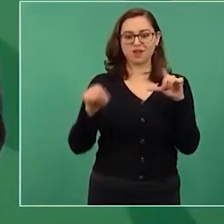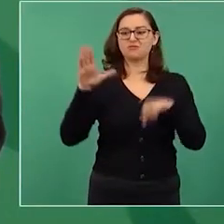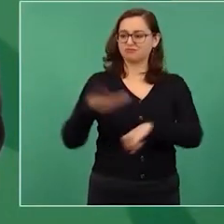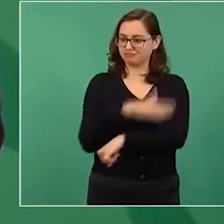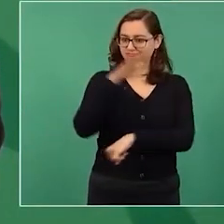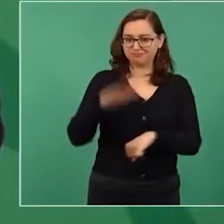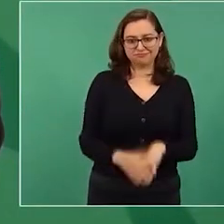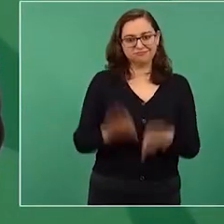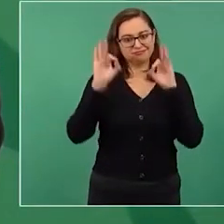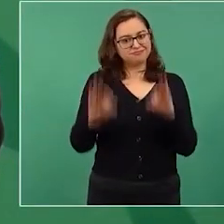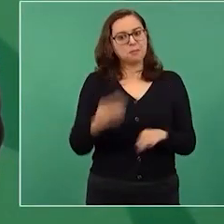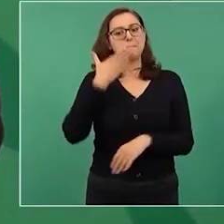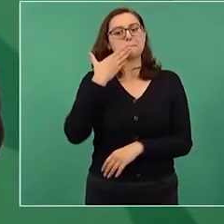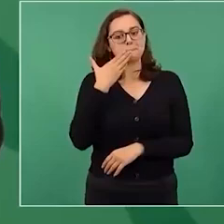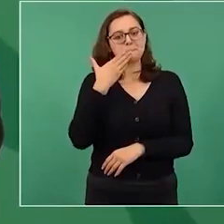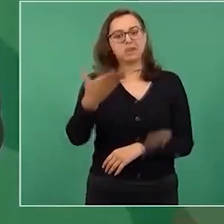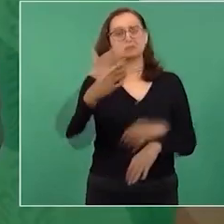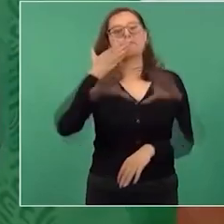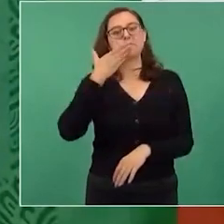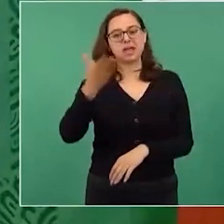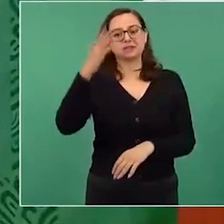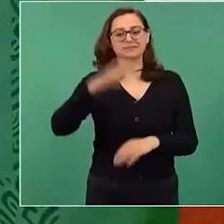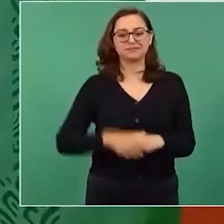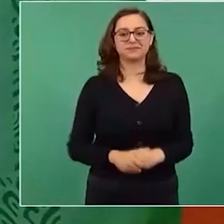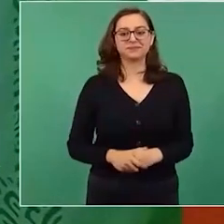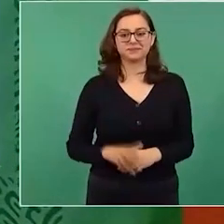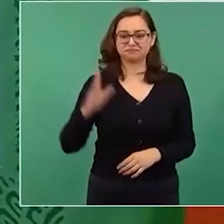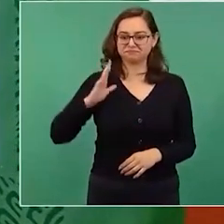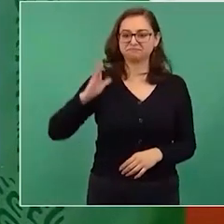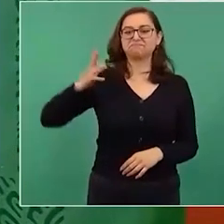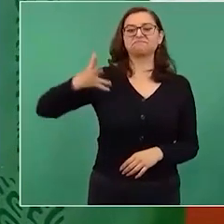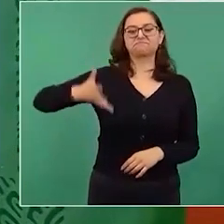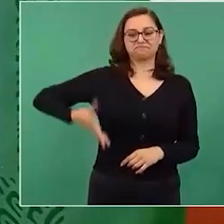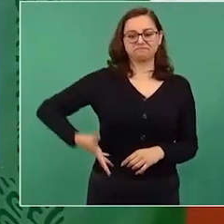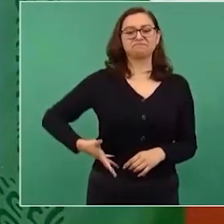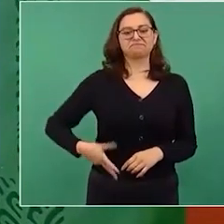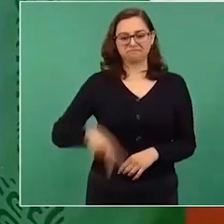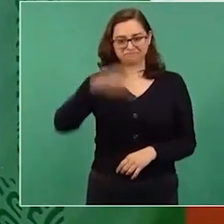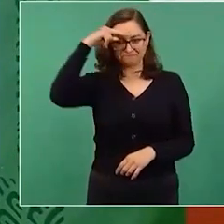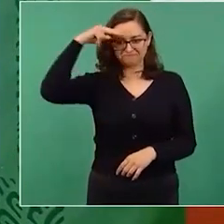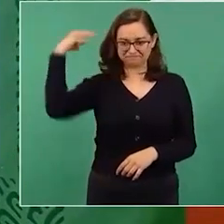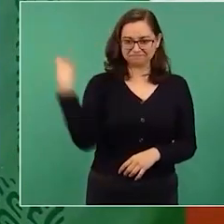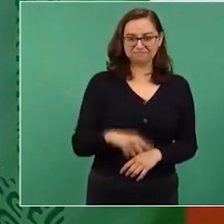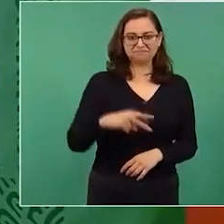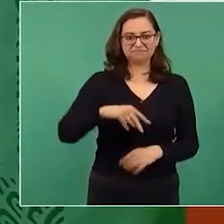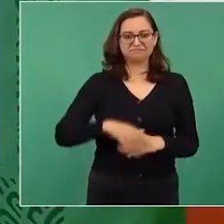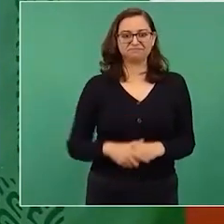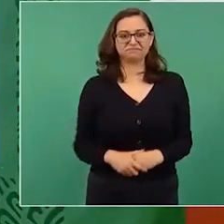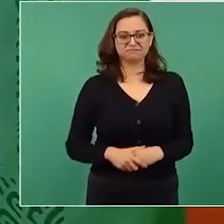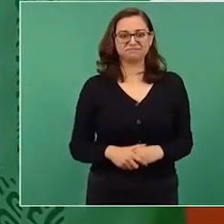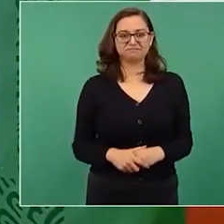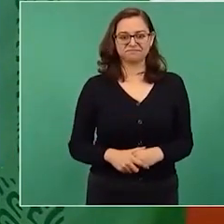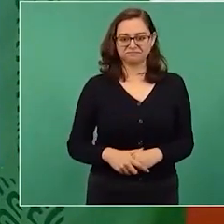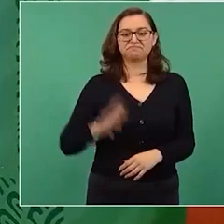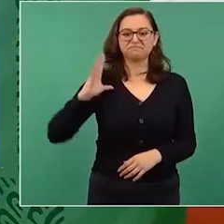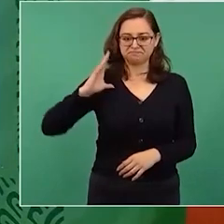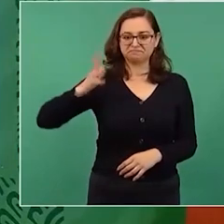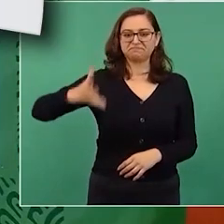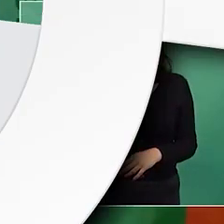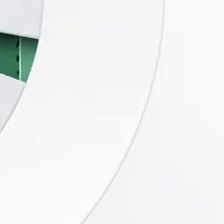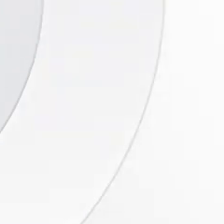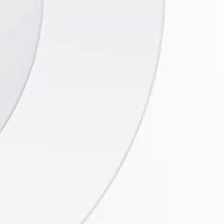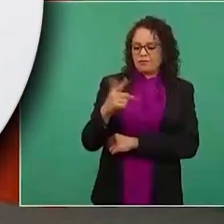calificado en el mundo y es un orgullo ser mexicano, un orgullo.